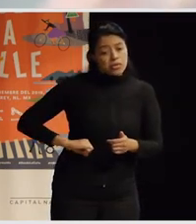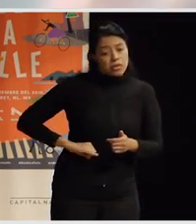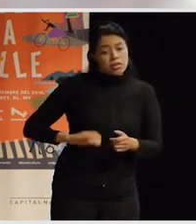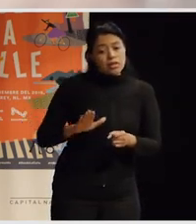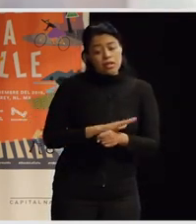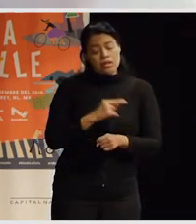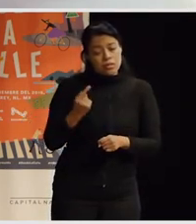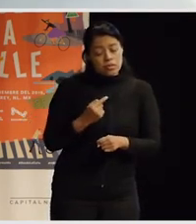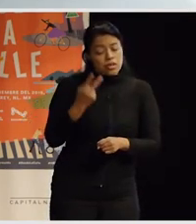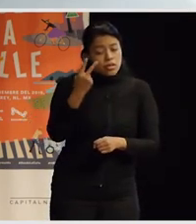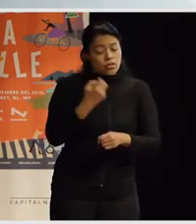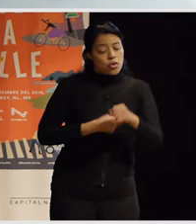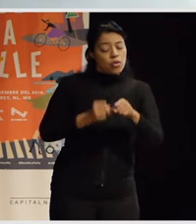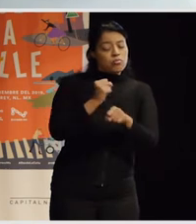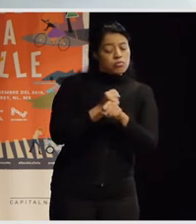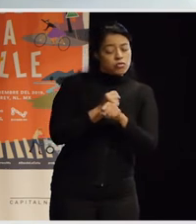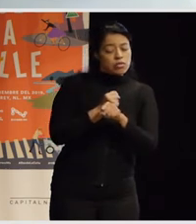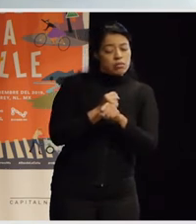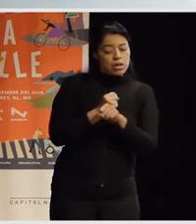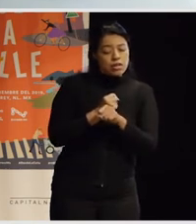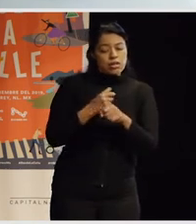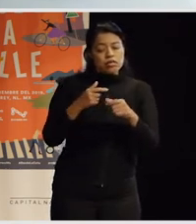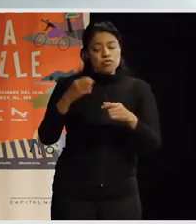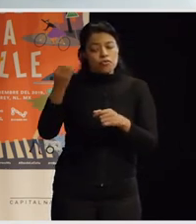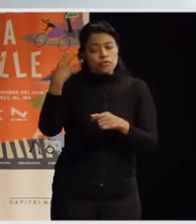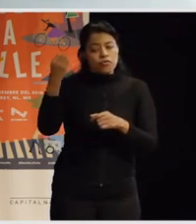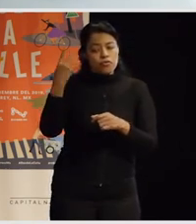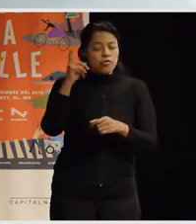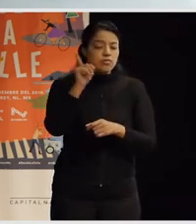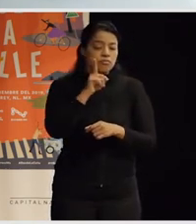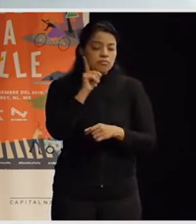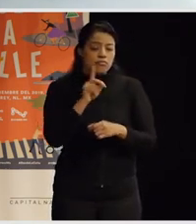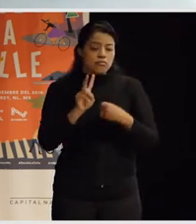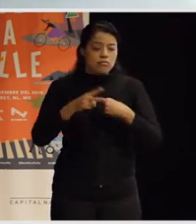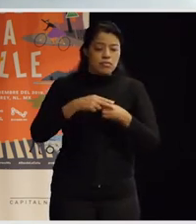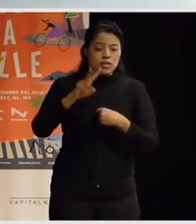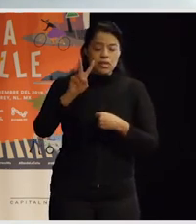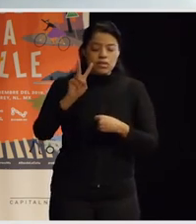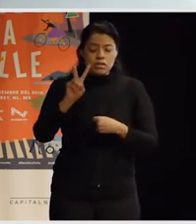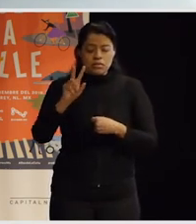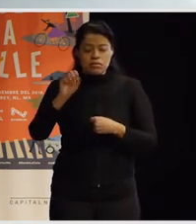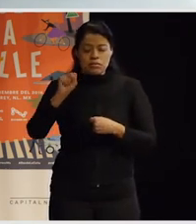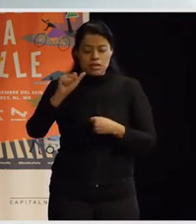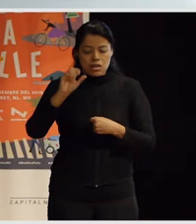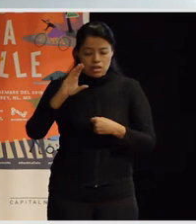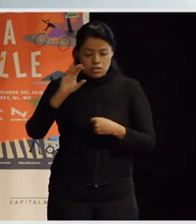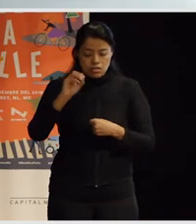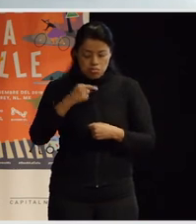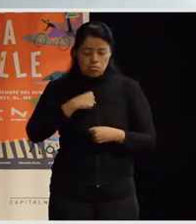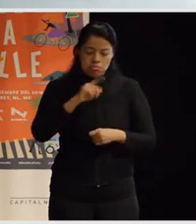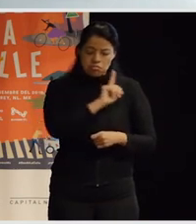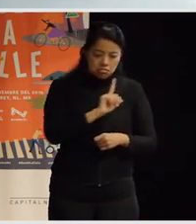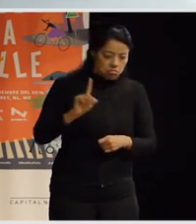hace dos semanas que fueron las jornadas feministas de Euskal Herria del País Vasco y estuvimos allá y